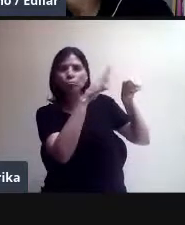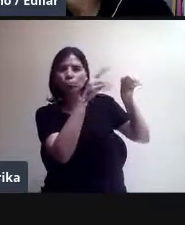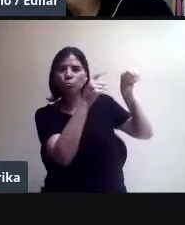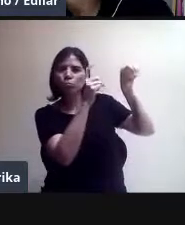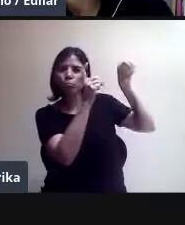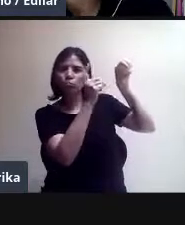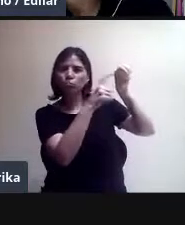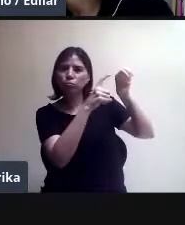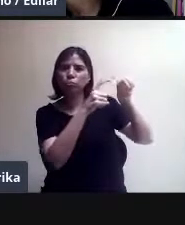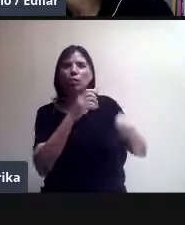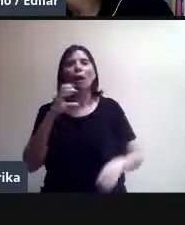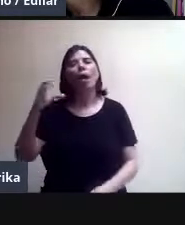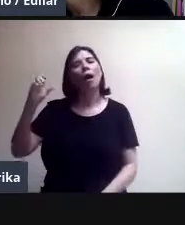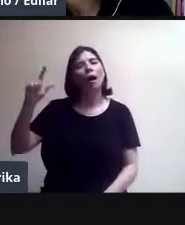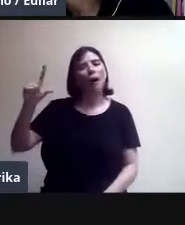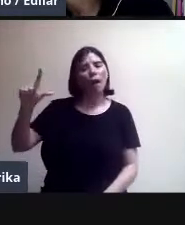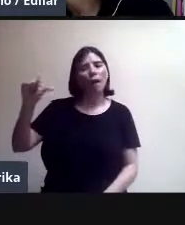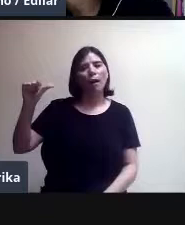Classroom, aquí.